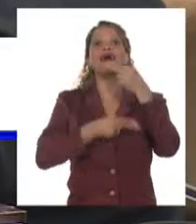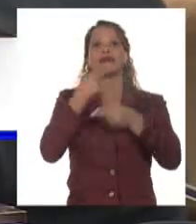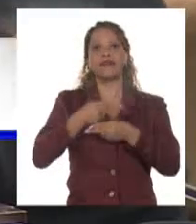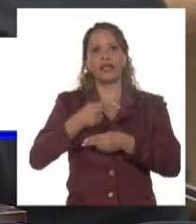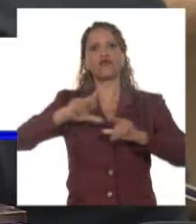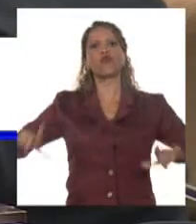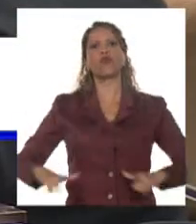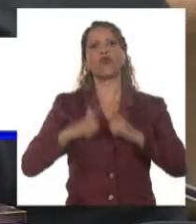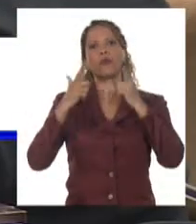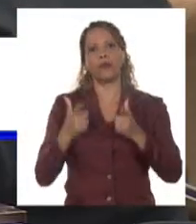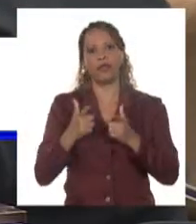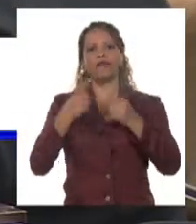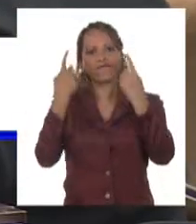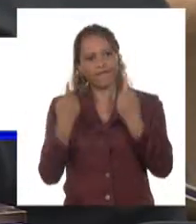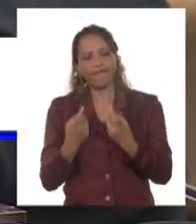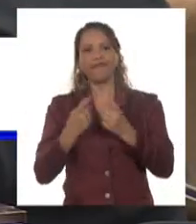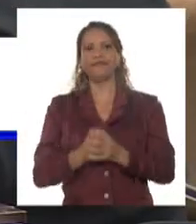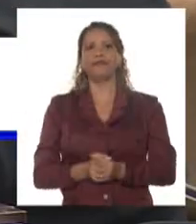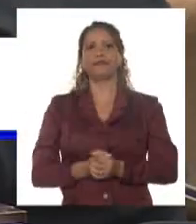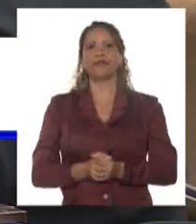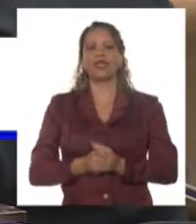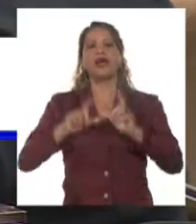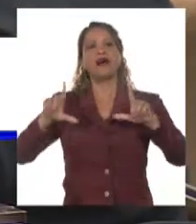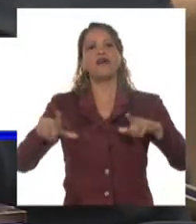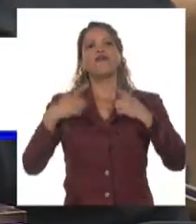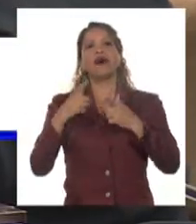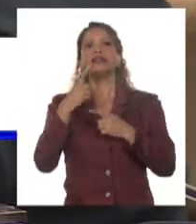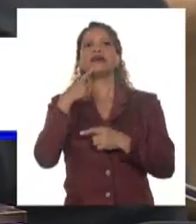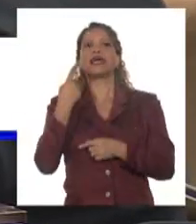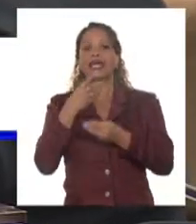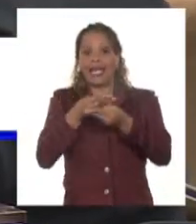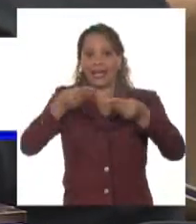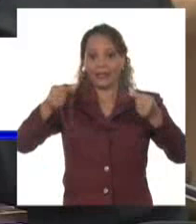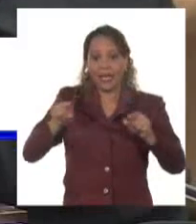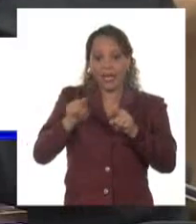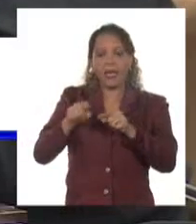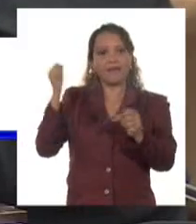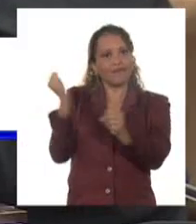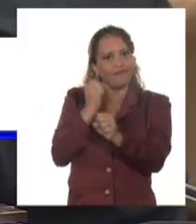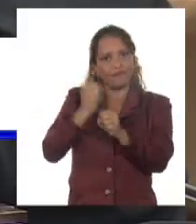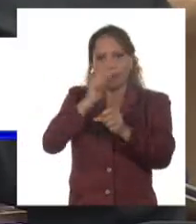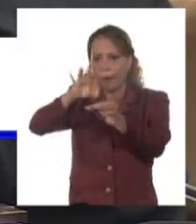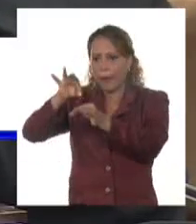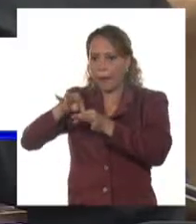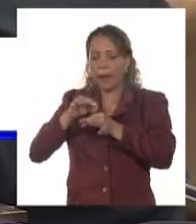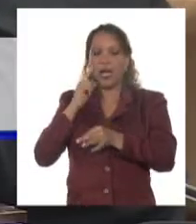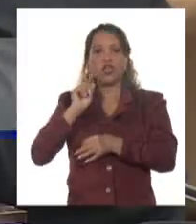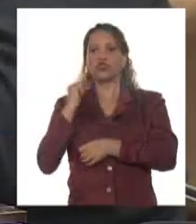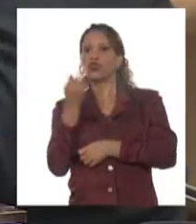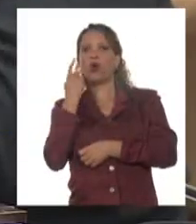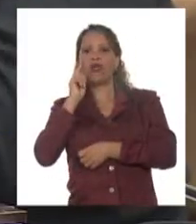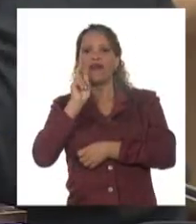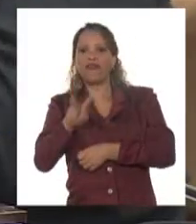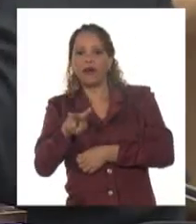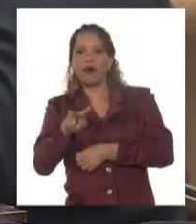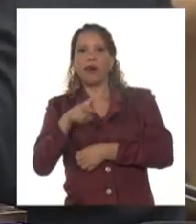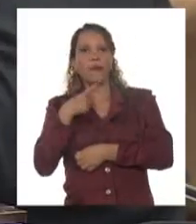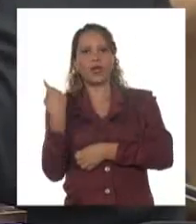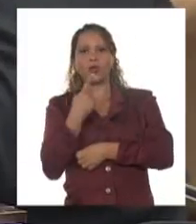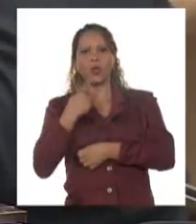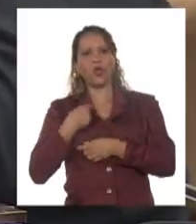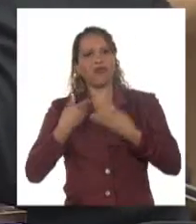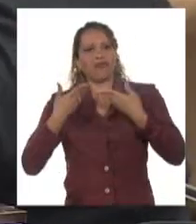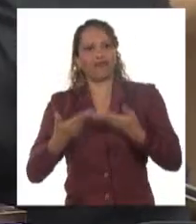cumplir, lo que falta es poner a explotar todas esas tierras que tenemos ahí, que las vemos todos, pero que no todos estamos dispuestos también